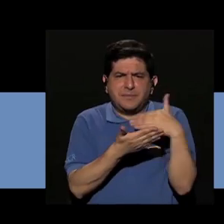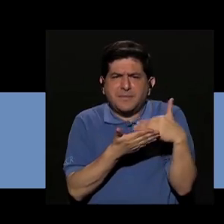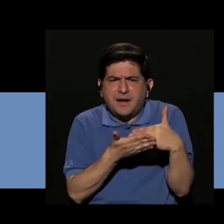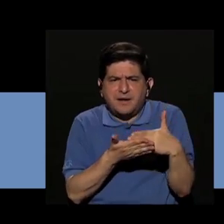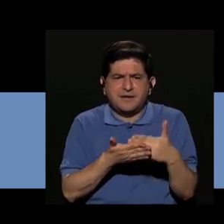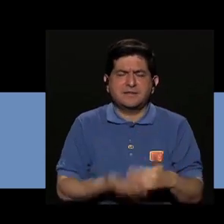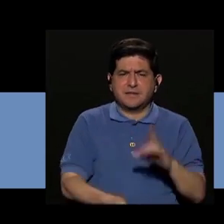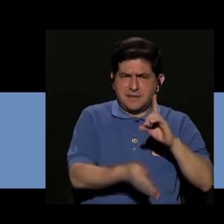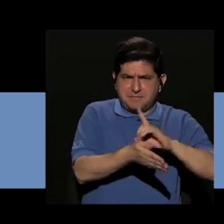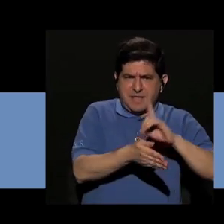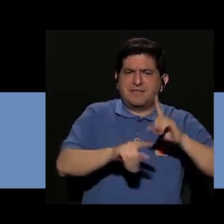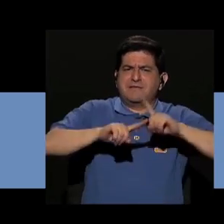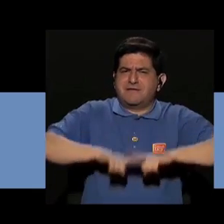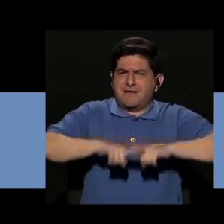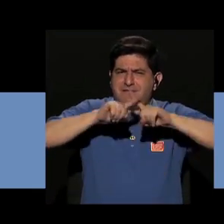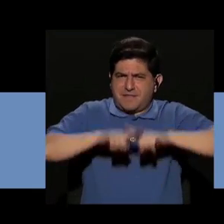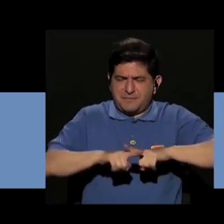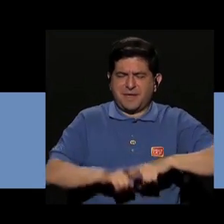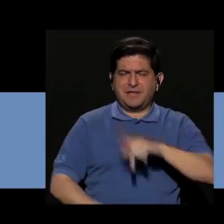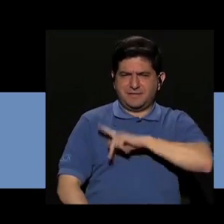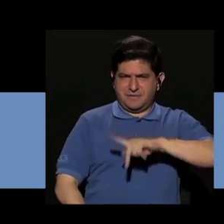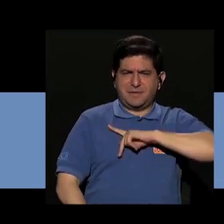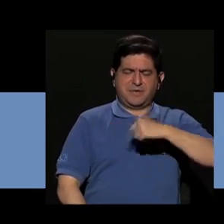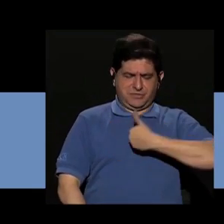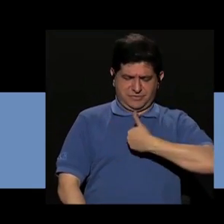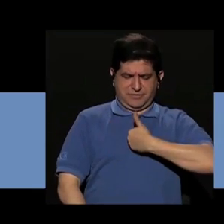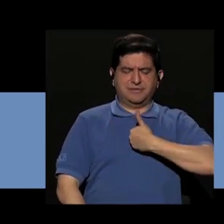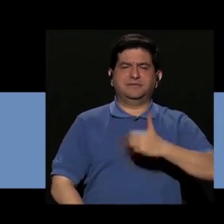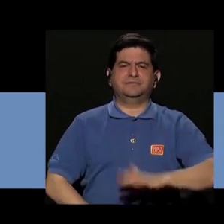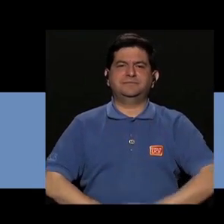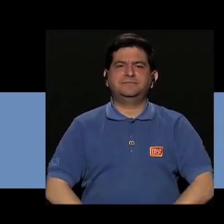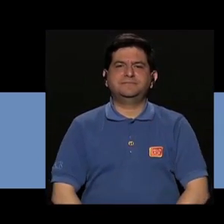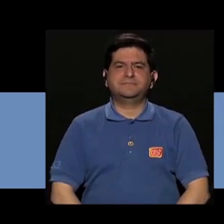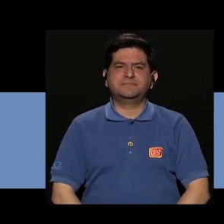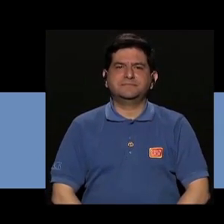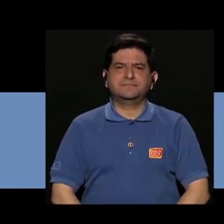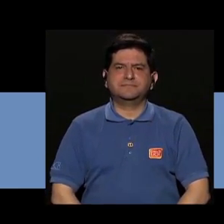médica depende mucho también de la personalidad de uno.